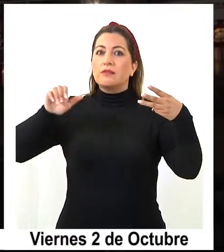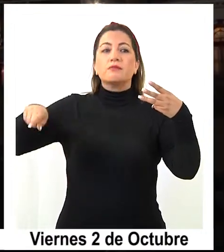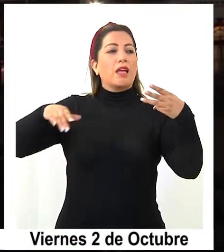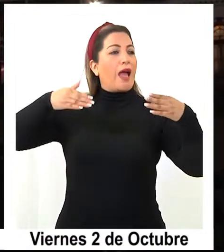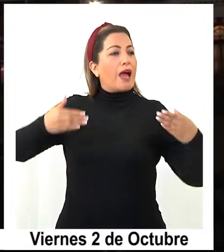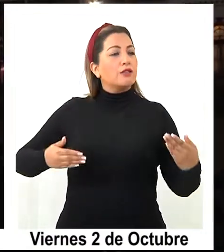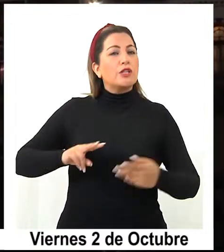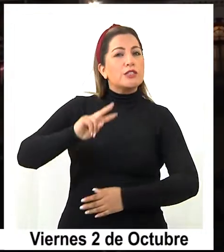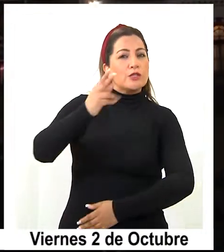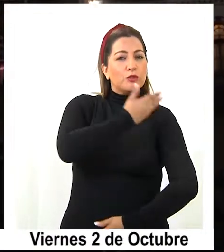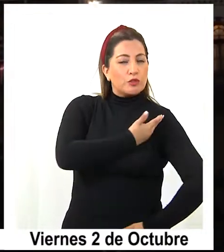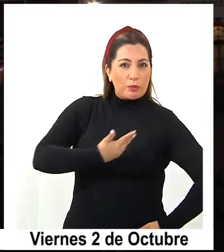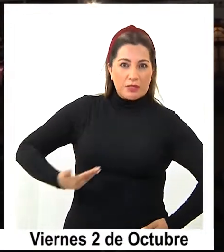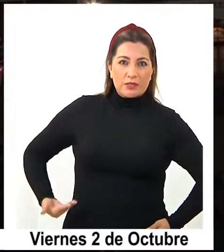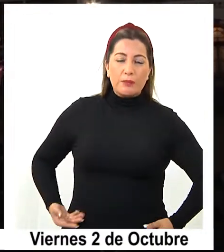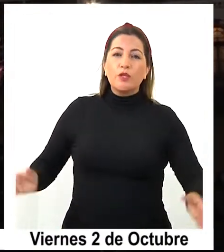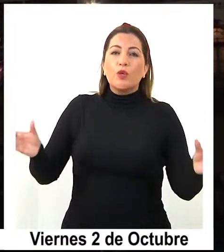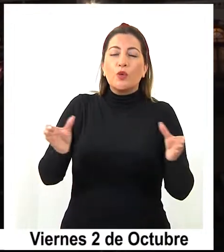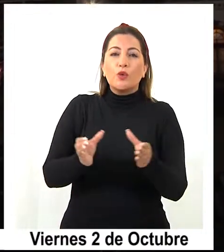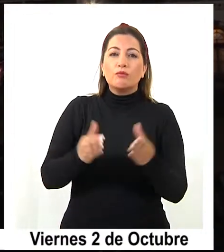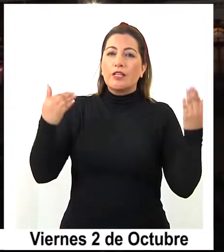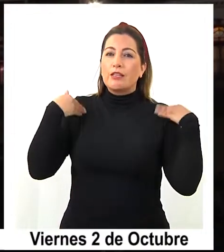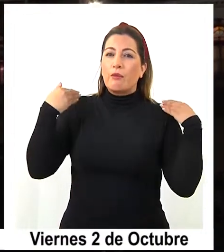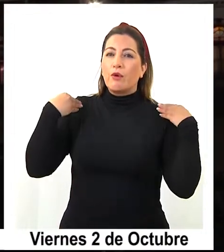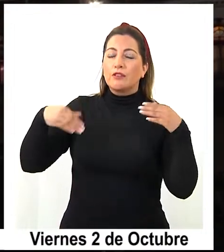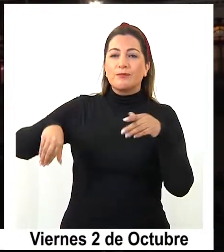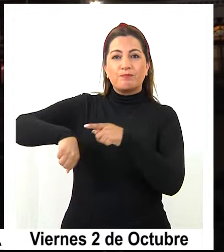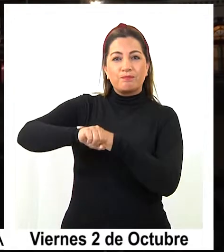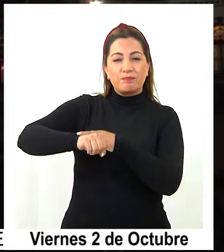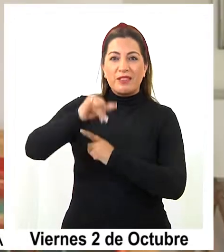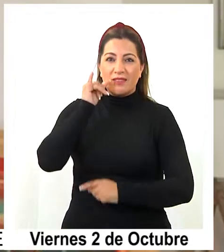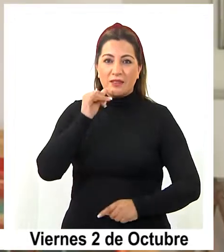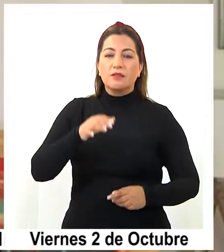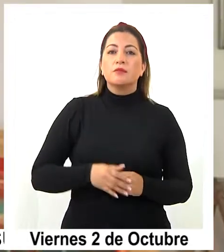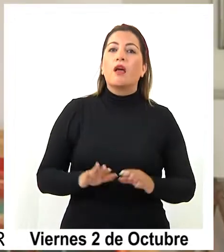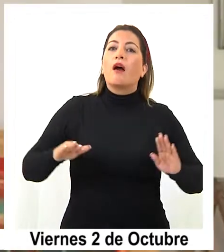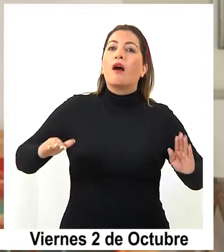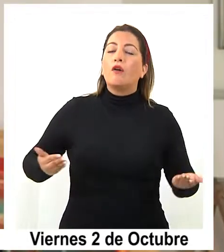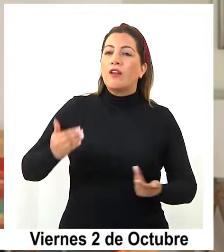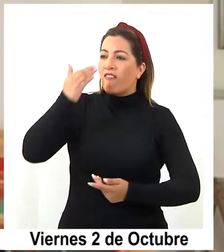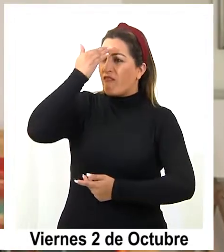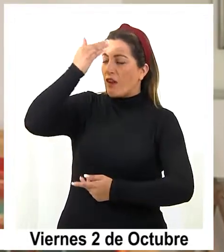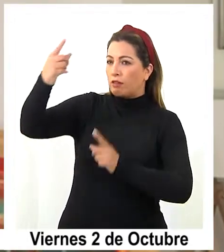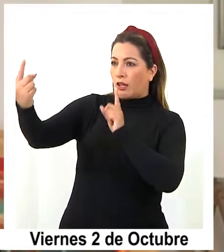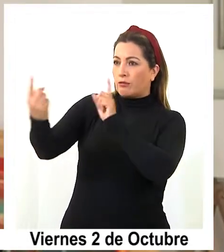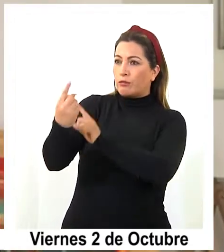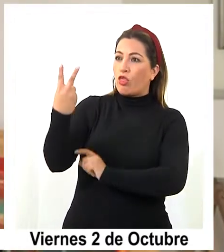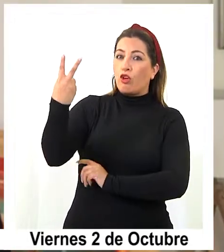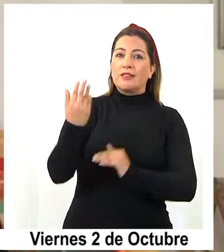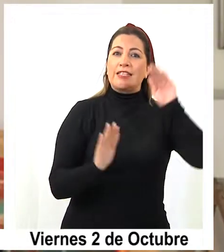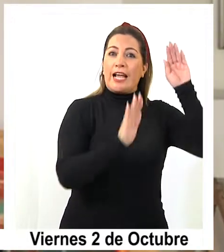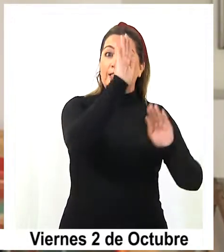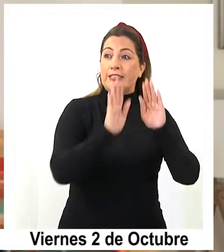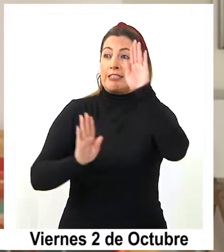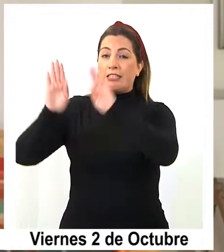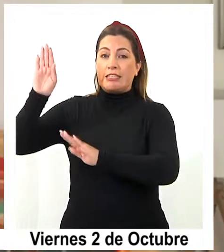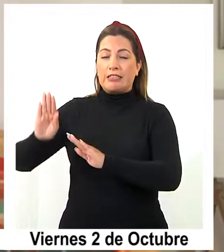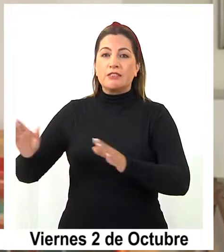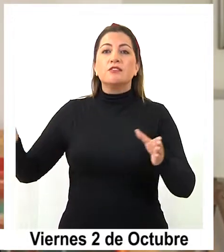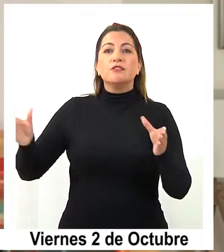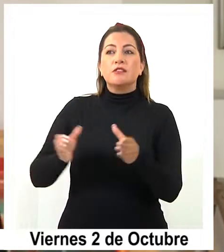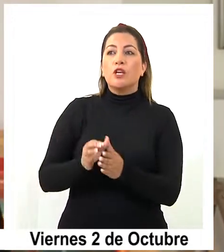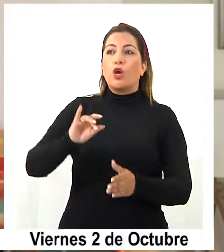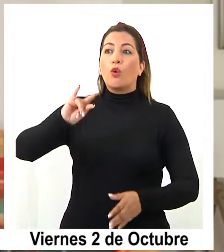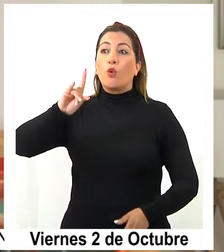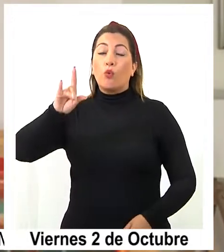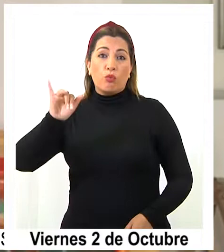actual vicepresidente de Deportes Iquique. En esta oportunidad me toca enfrentar a dos candidatos, tanto de Renovación Nacional y la